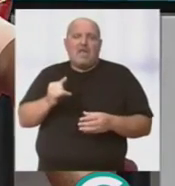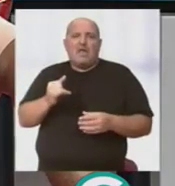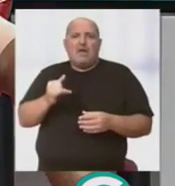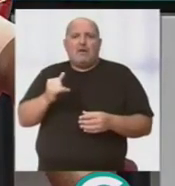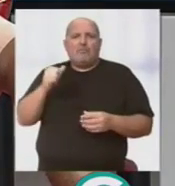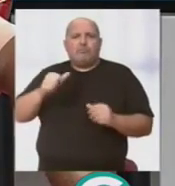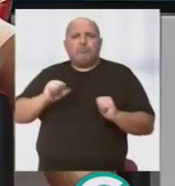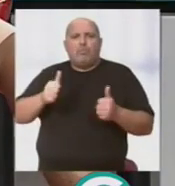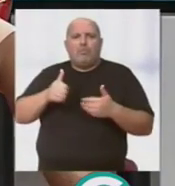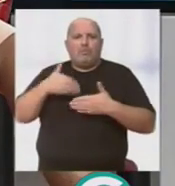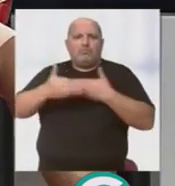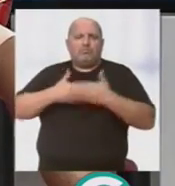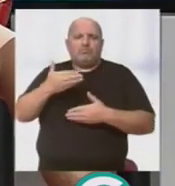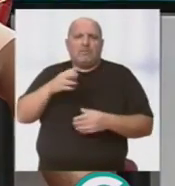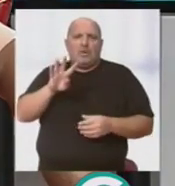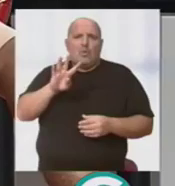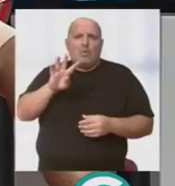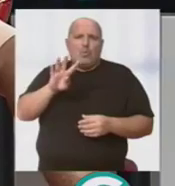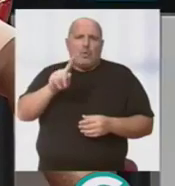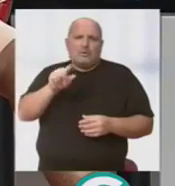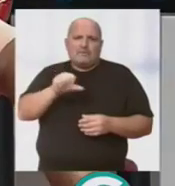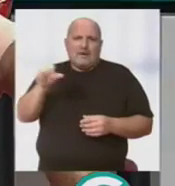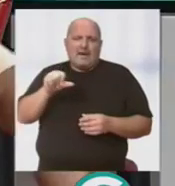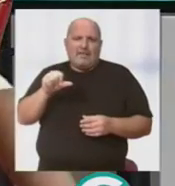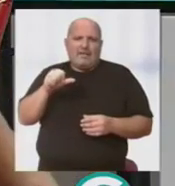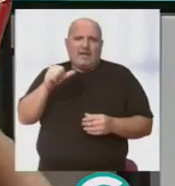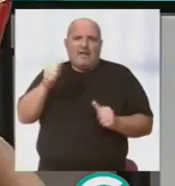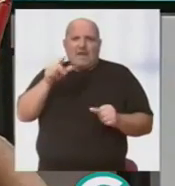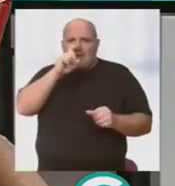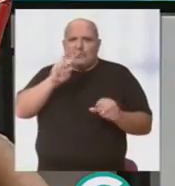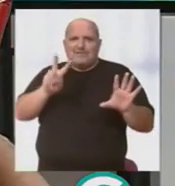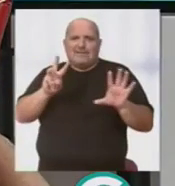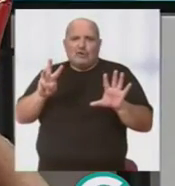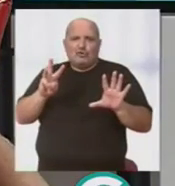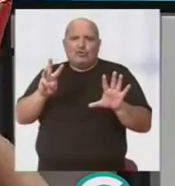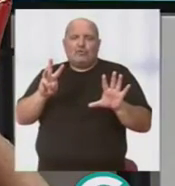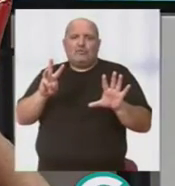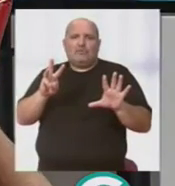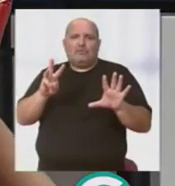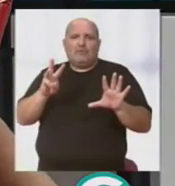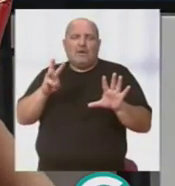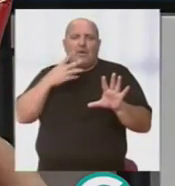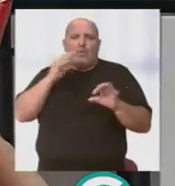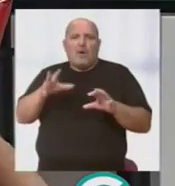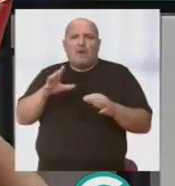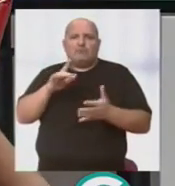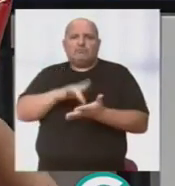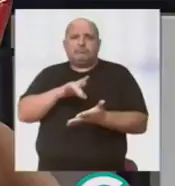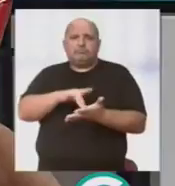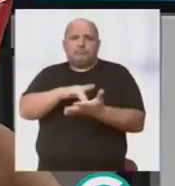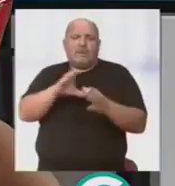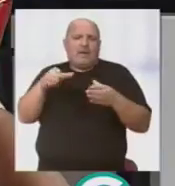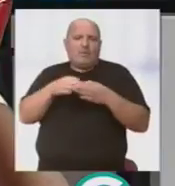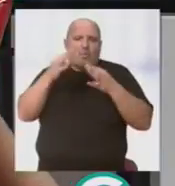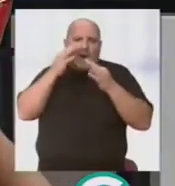desde sus inicios, hace 41 semanas en este caso, desde el año 78, pues prácticamente es un